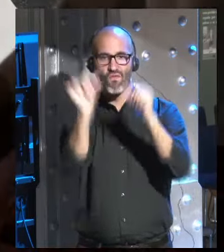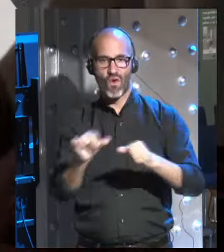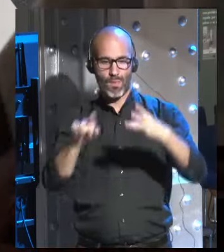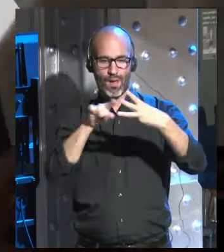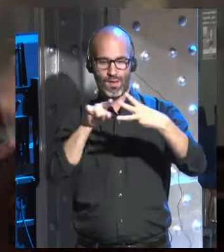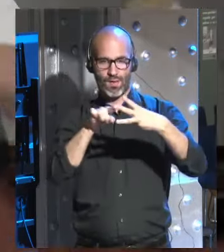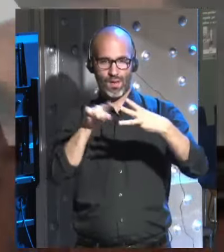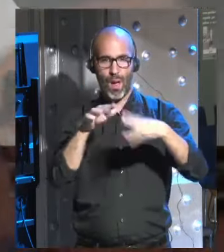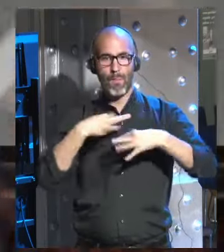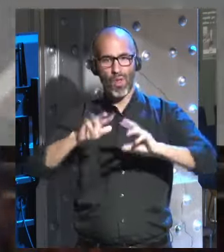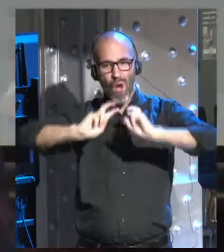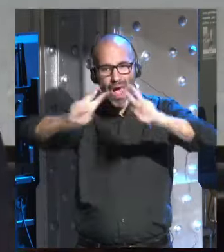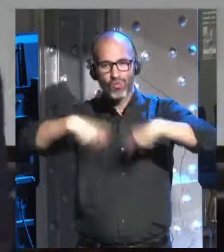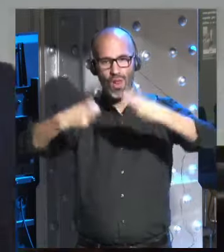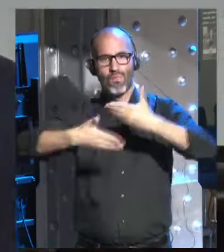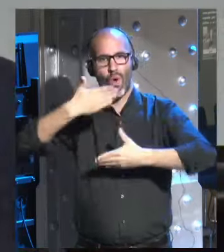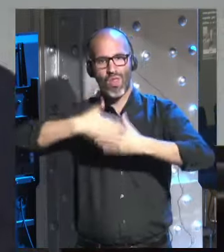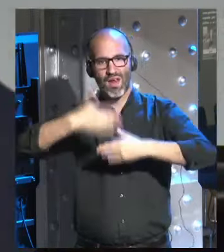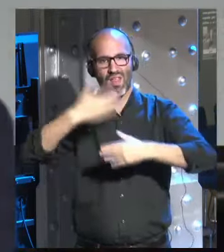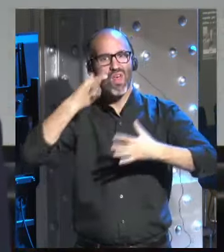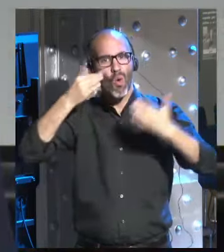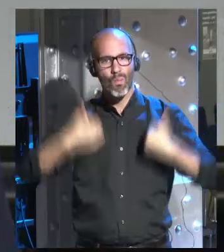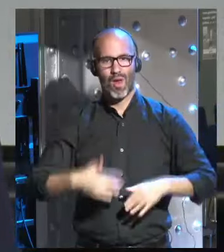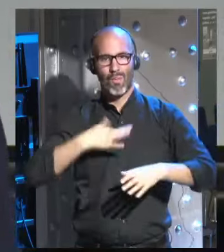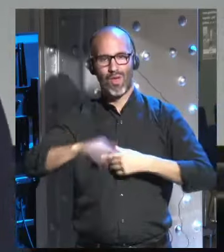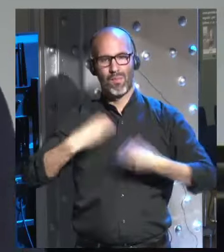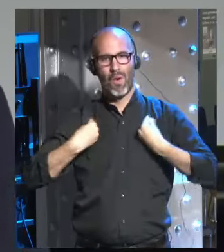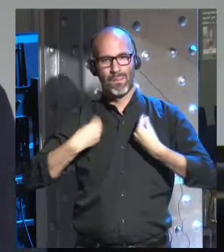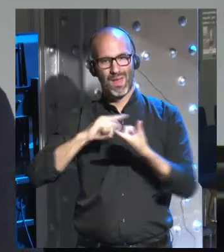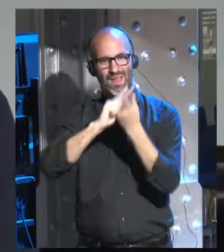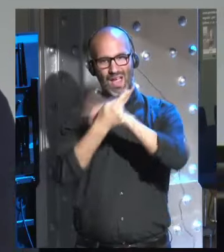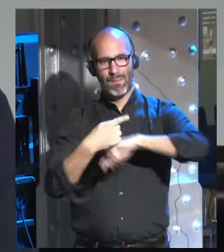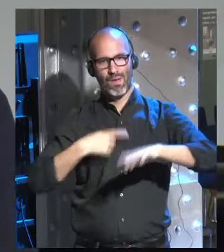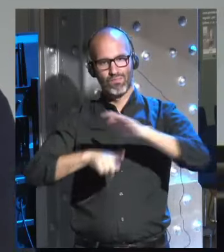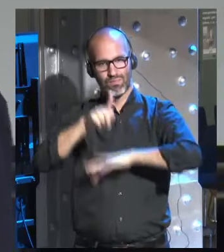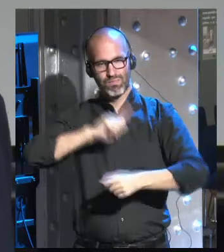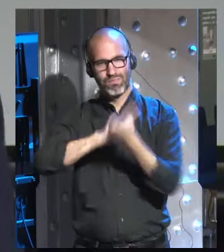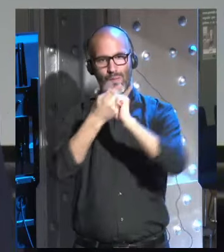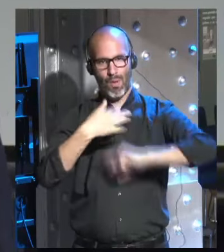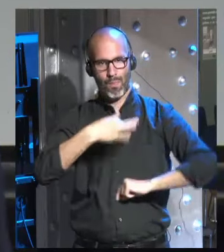que podemos actualizar modernizar a los humanos y podemos cambiar el curso de la vida el curso de la evolución